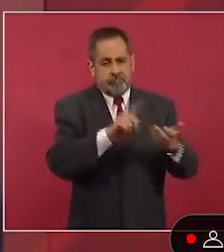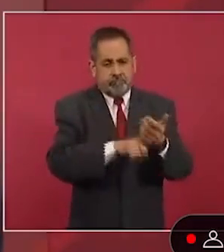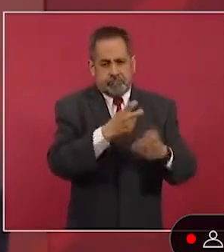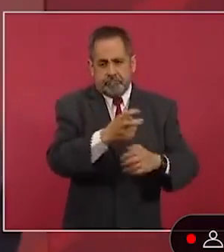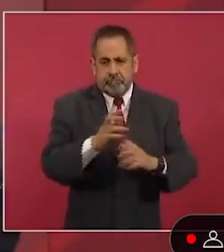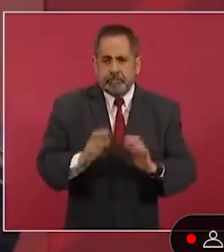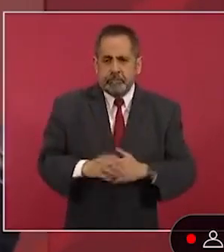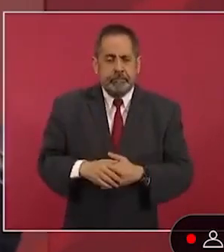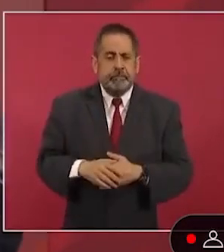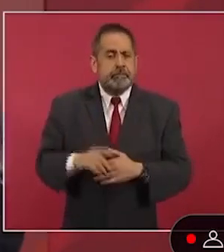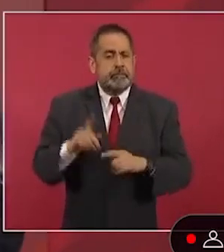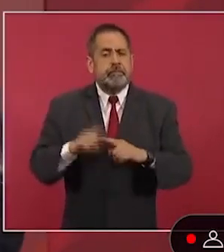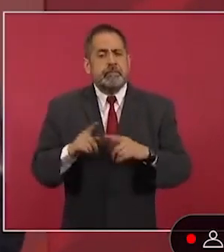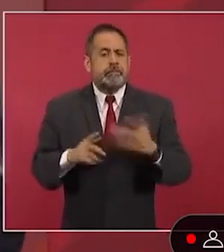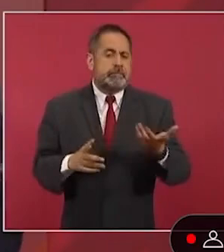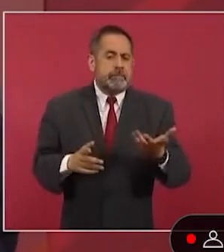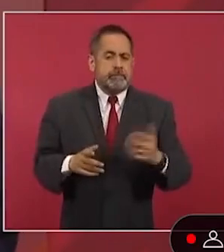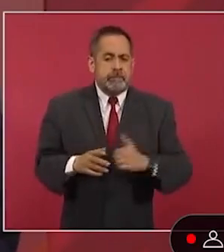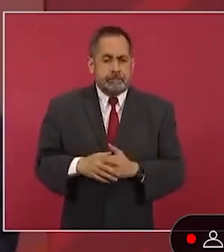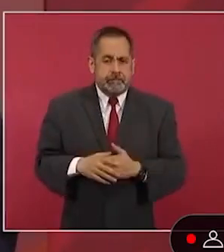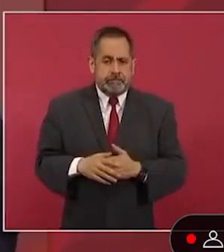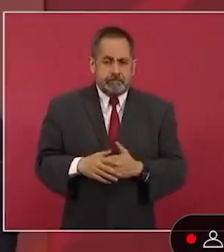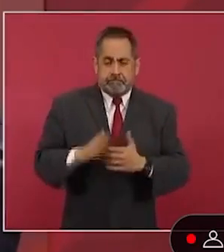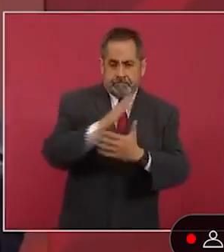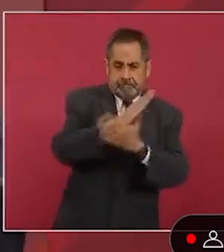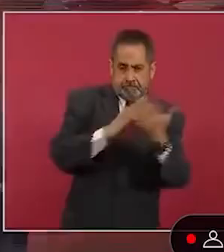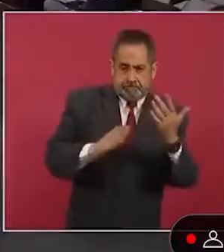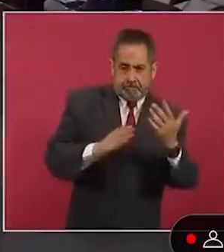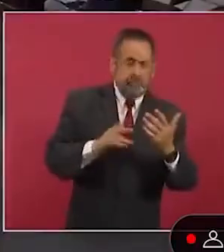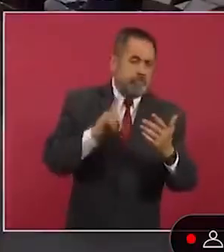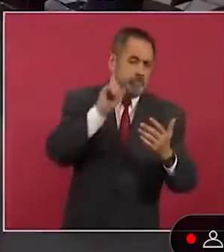Buscando que sean mitad mujeres, mitad hombres.